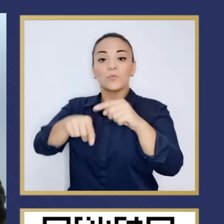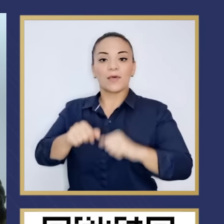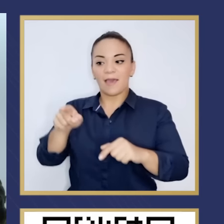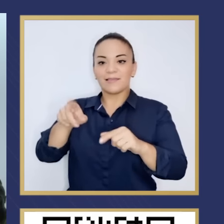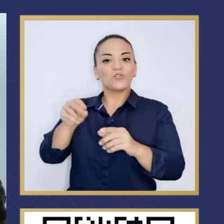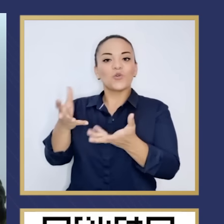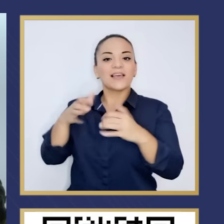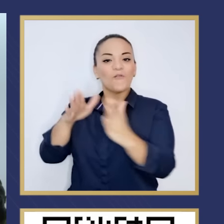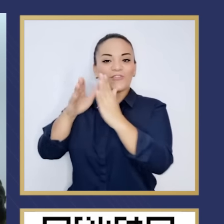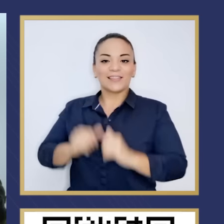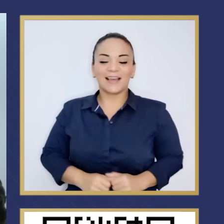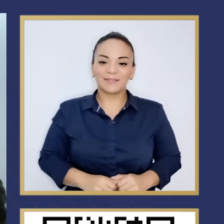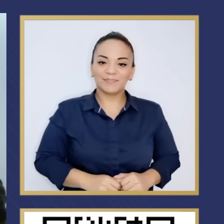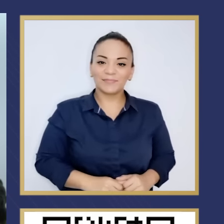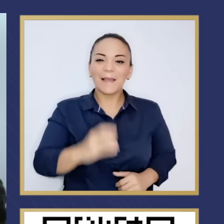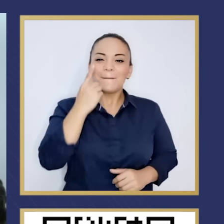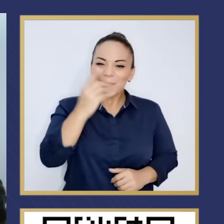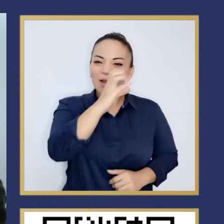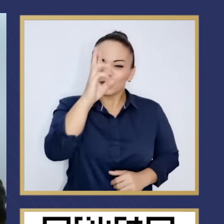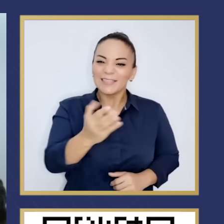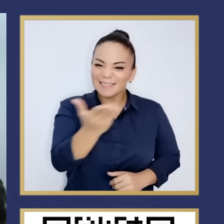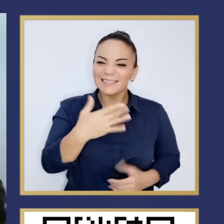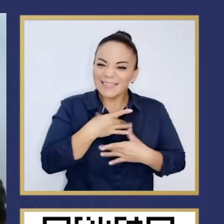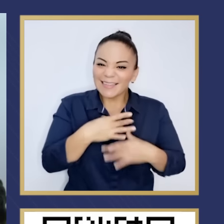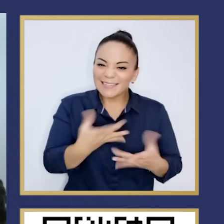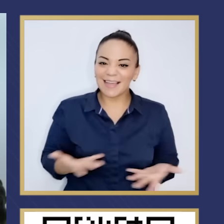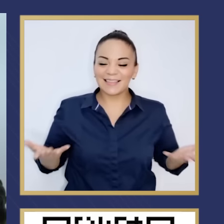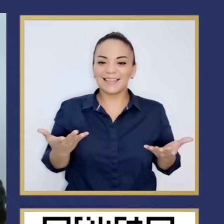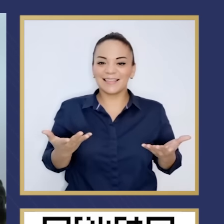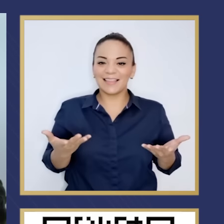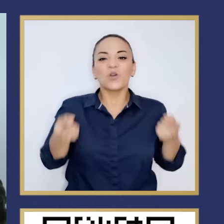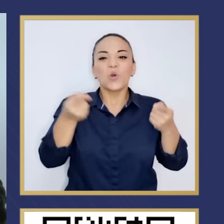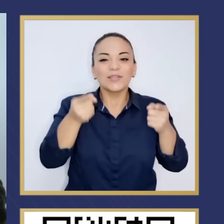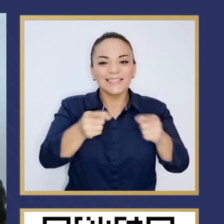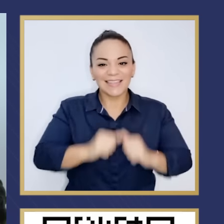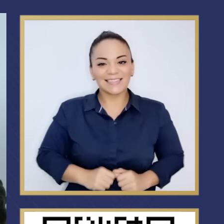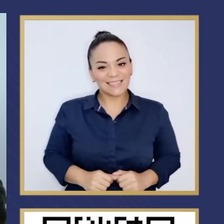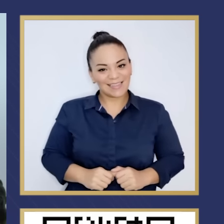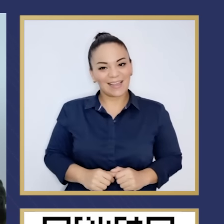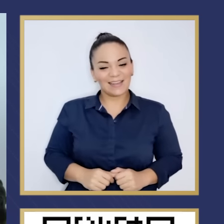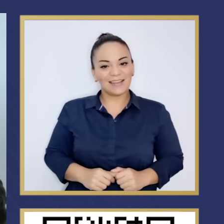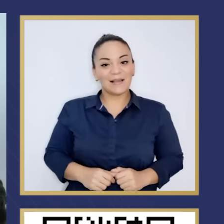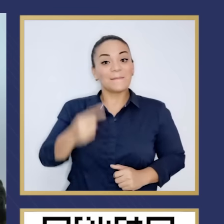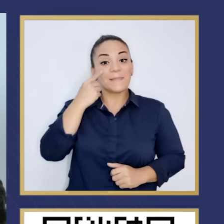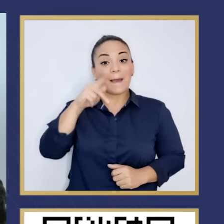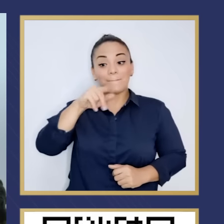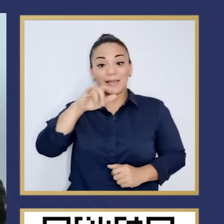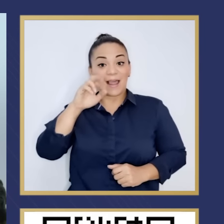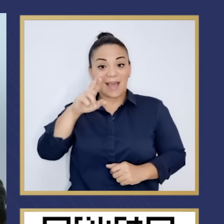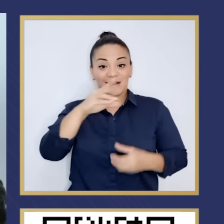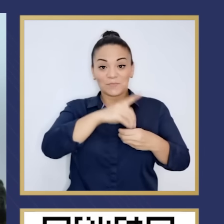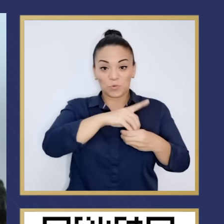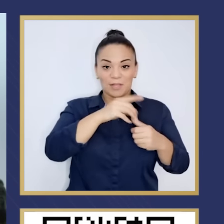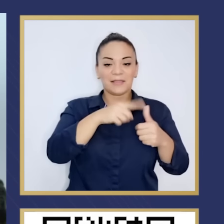Comorchotas, vean qué interesante coincidencia. Mientras Doña Pilar y el